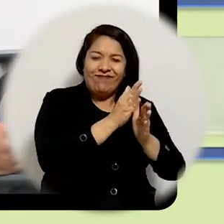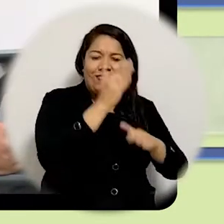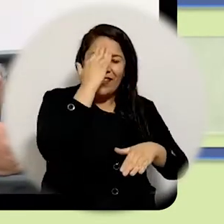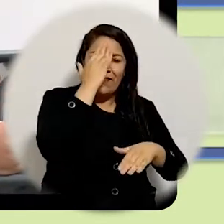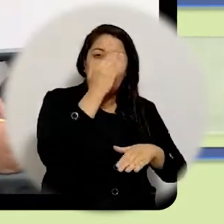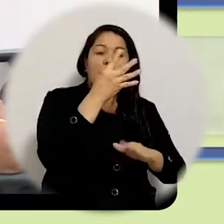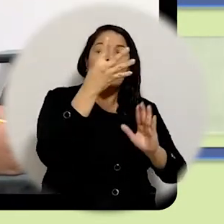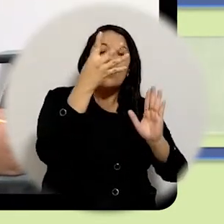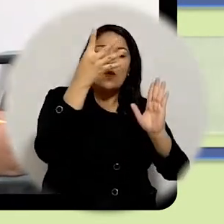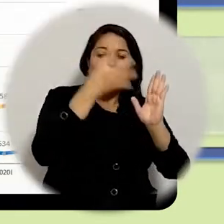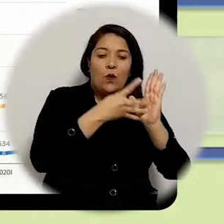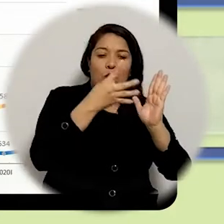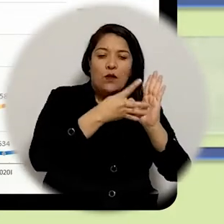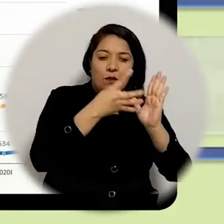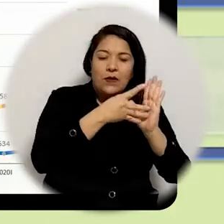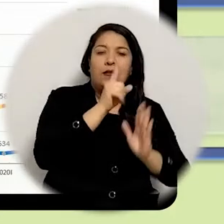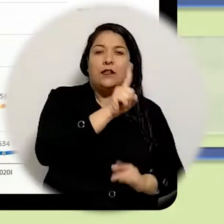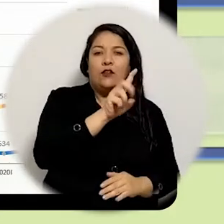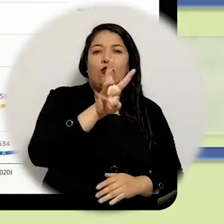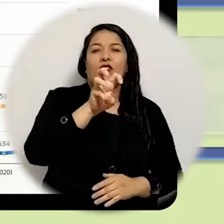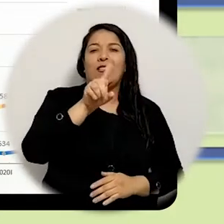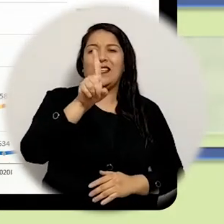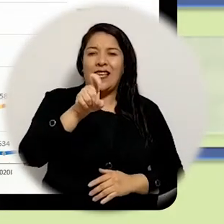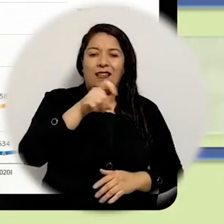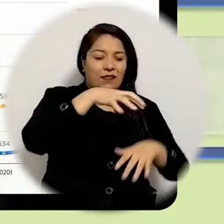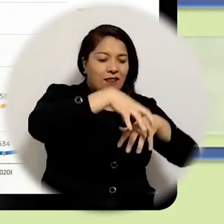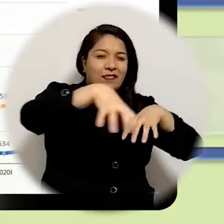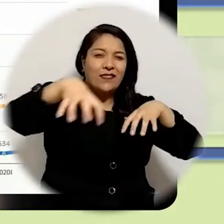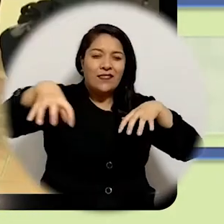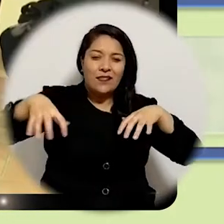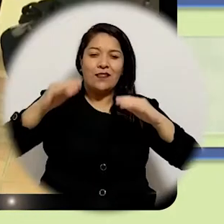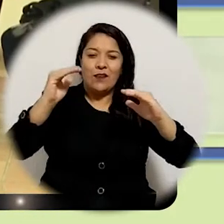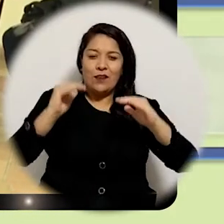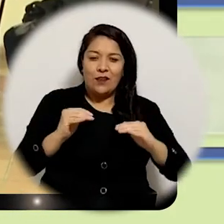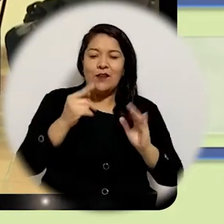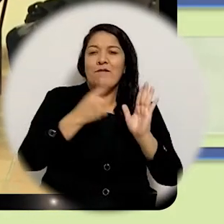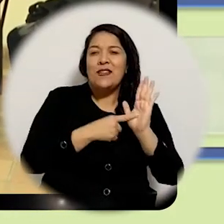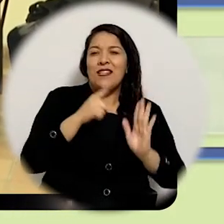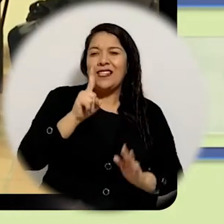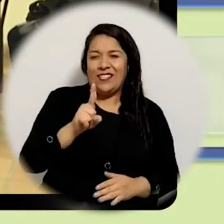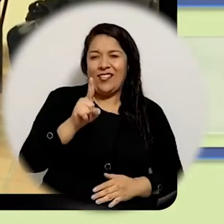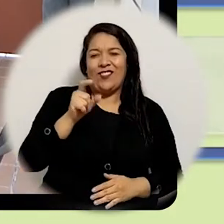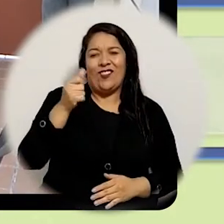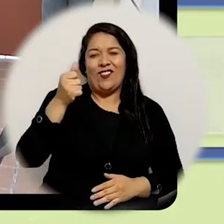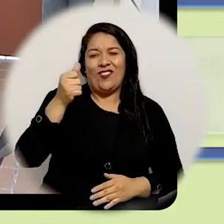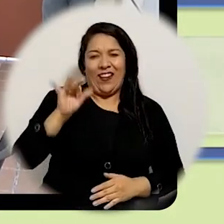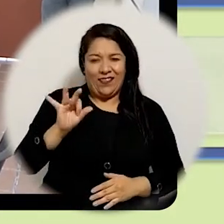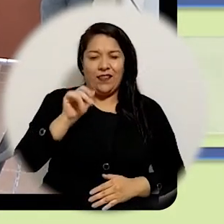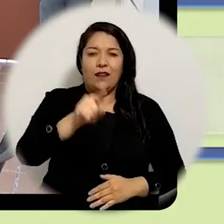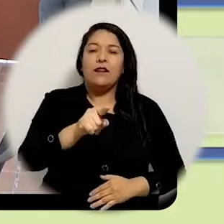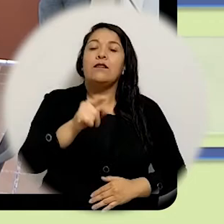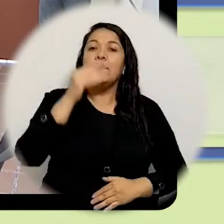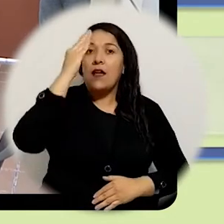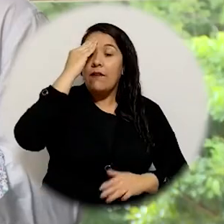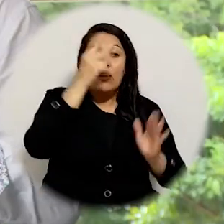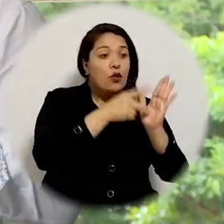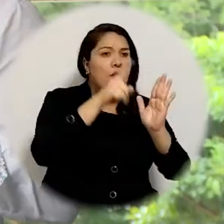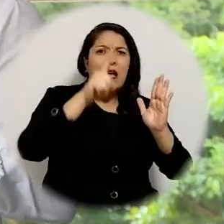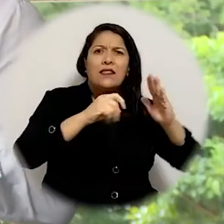pregrado en cuatro mil ciento ochenta y seis del creo y en mil ciento trece de pobrado en el dos mil dieciséis estábamos por